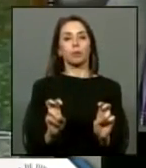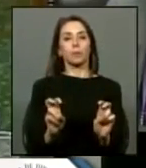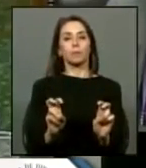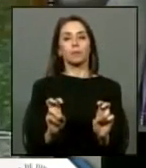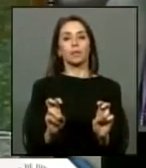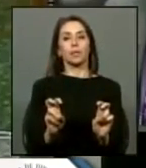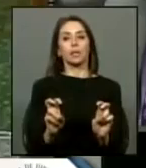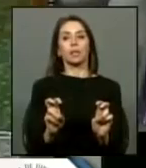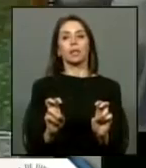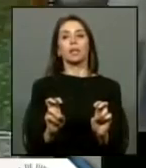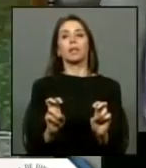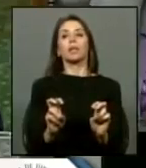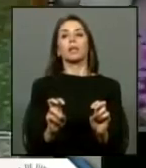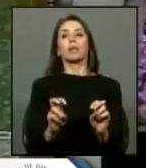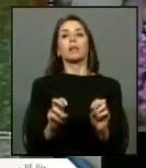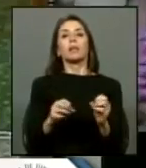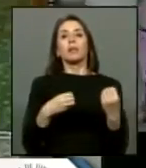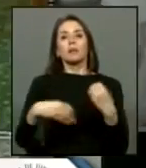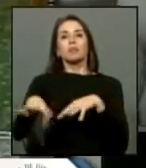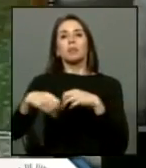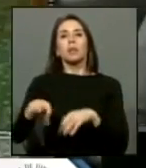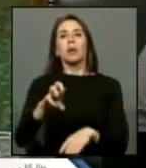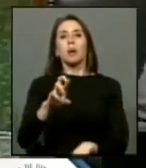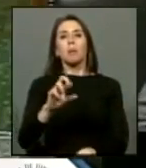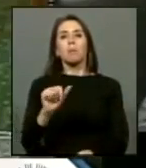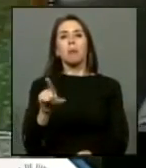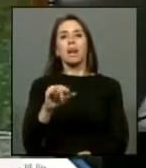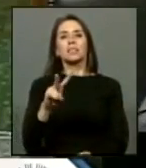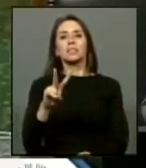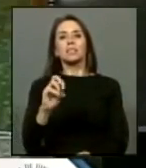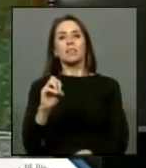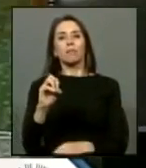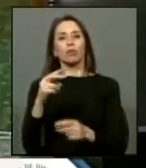los pasivos ambientales en votación